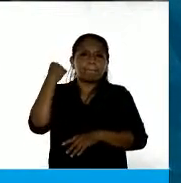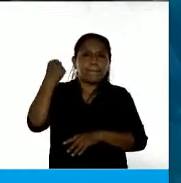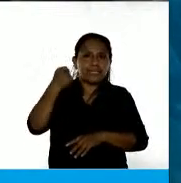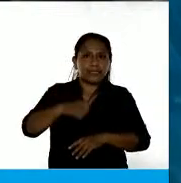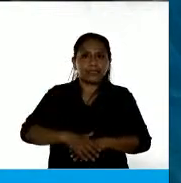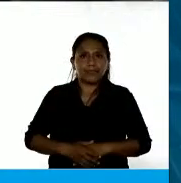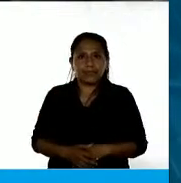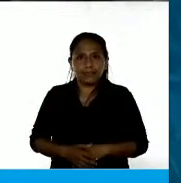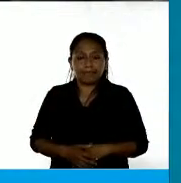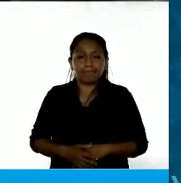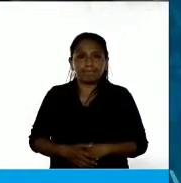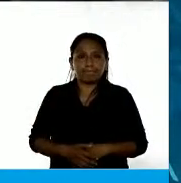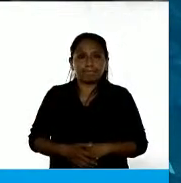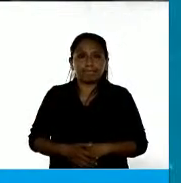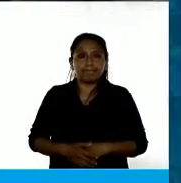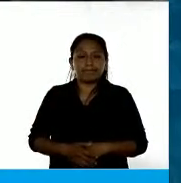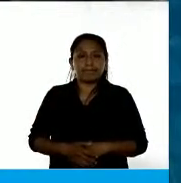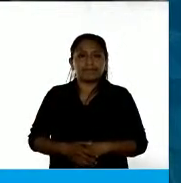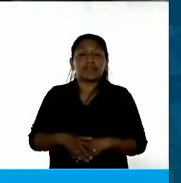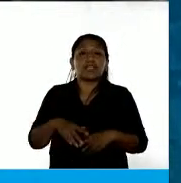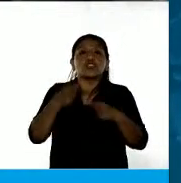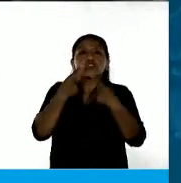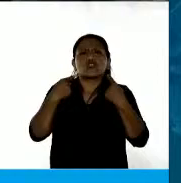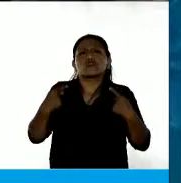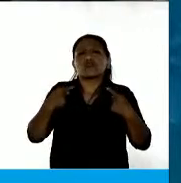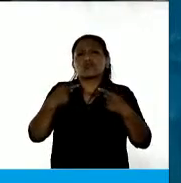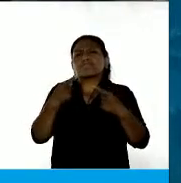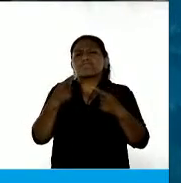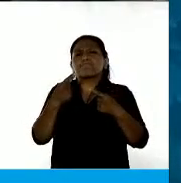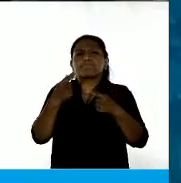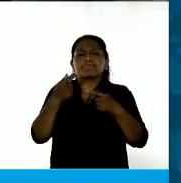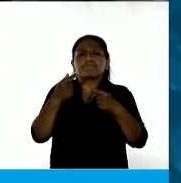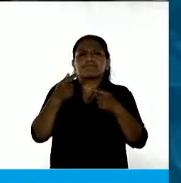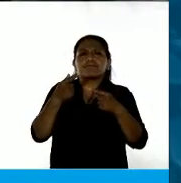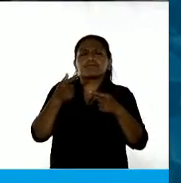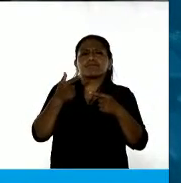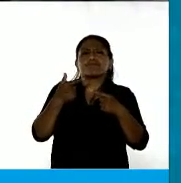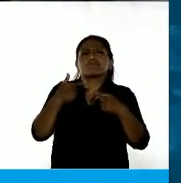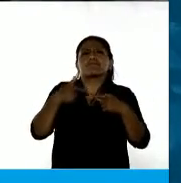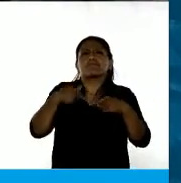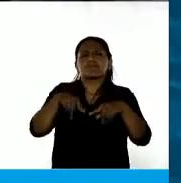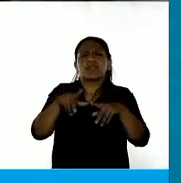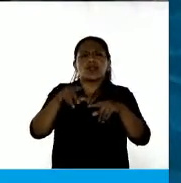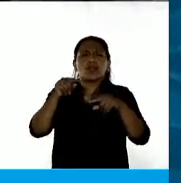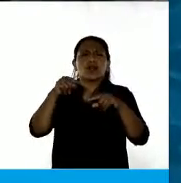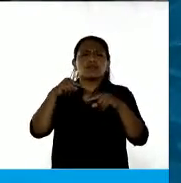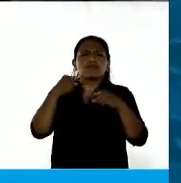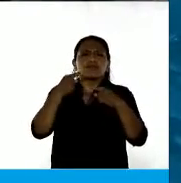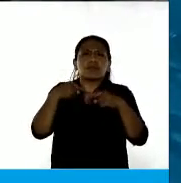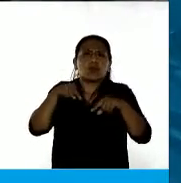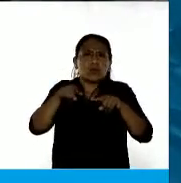Yo soy de las compañeras de base que inclusive al día de hoy